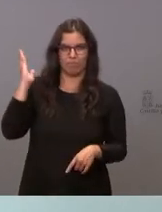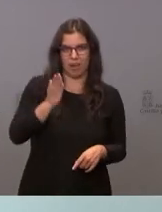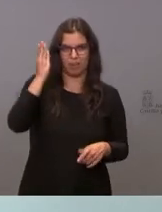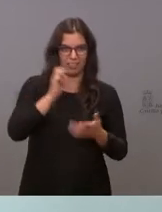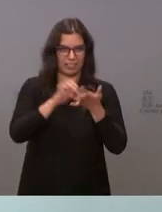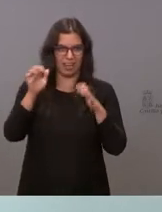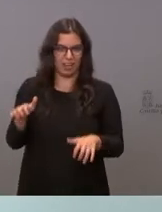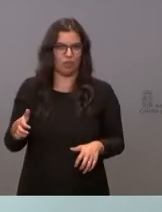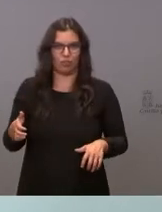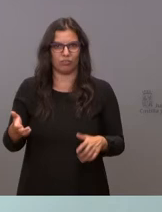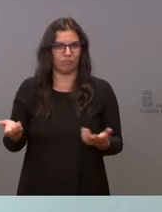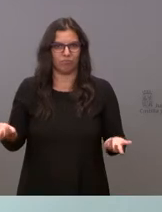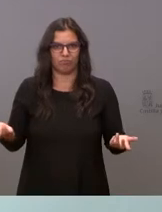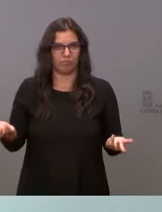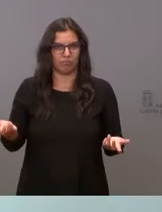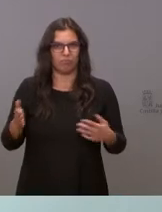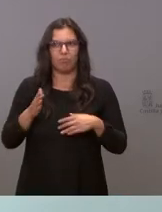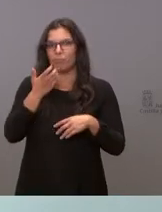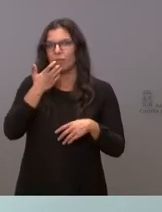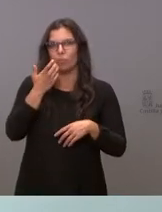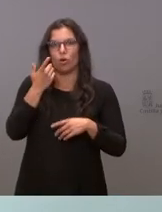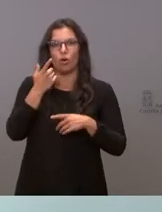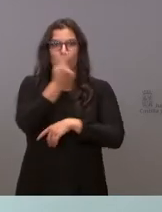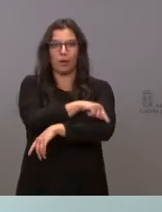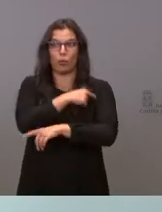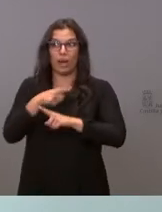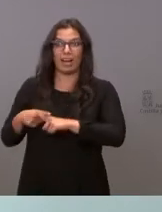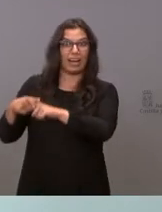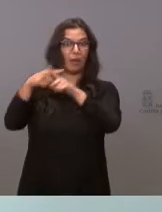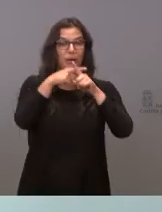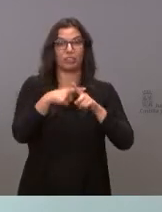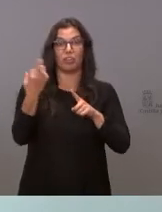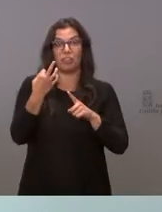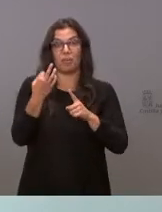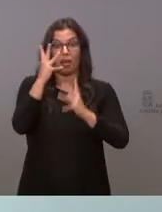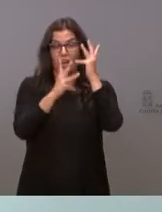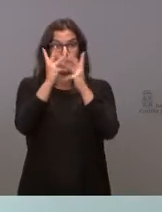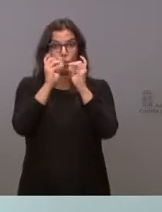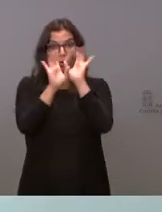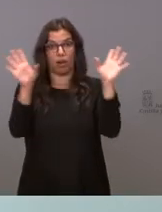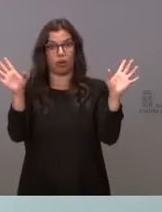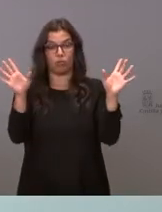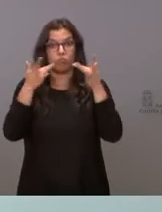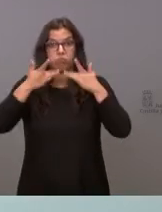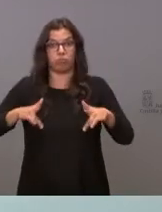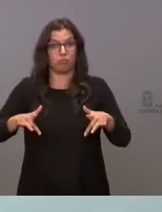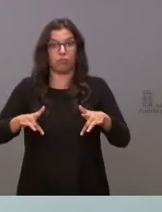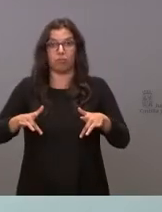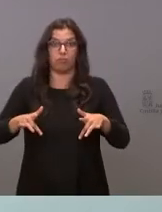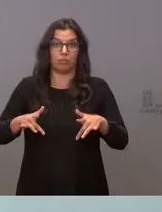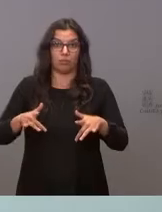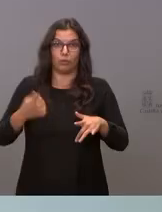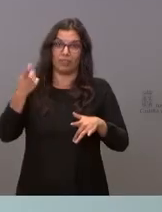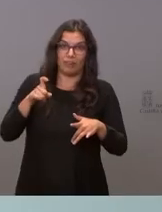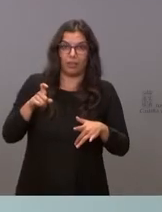a Castilla y León en un simple reparto de vacunas que tenía que ser una cifra aritmética. No voy a volver a los patitos.